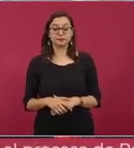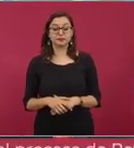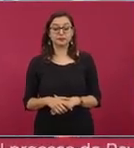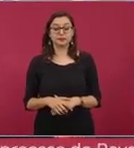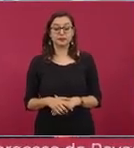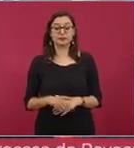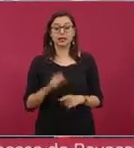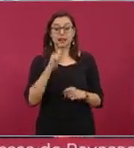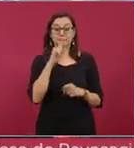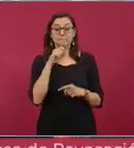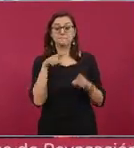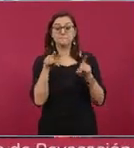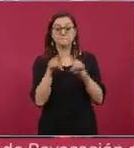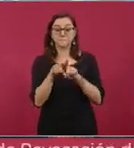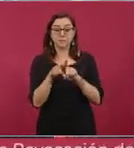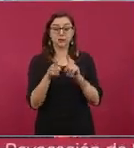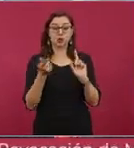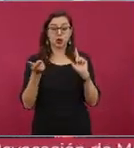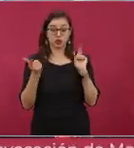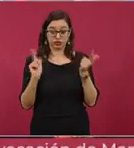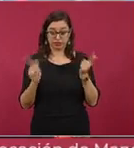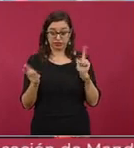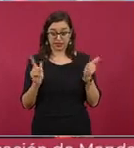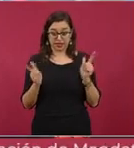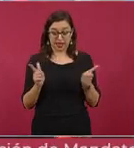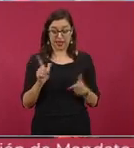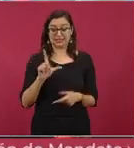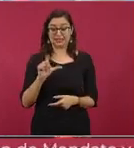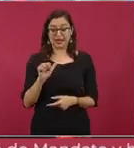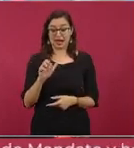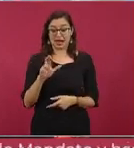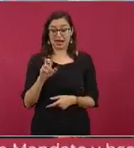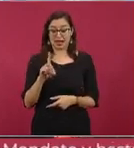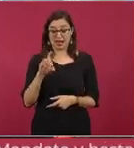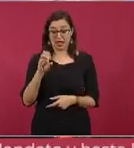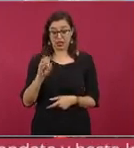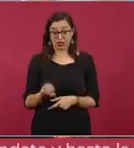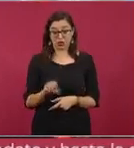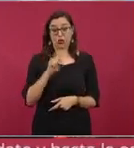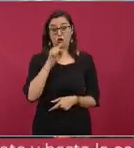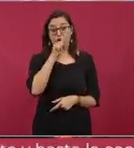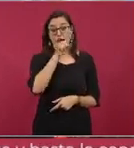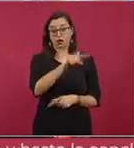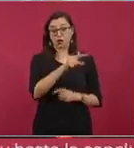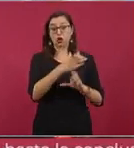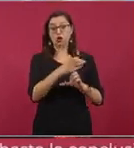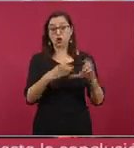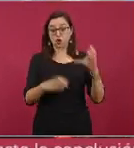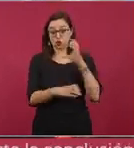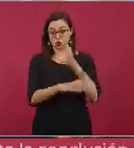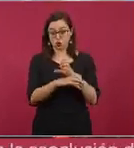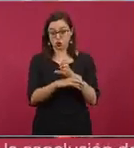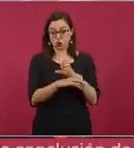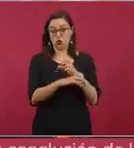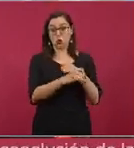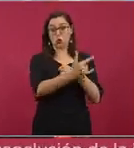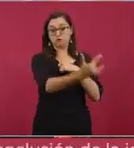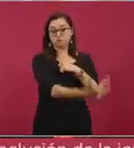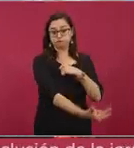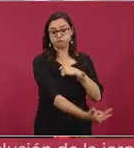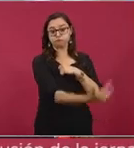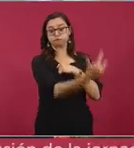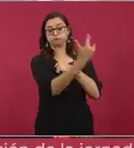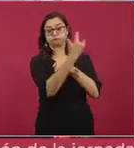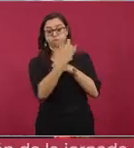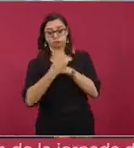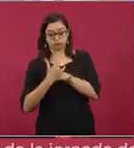venía del Laredo, Texas el día 21 de marzo vino del Laredo, Texas al